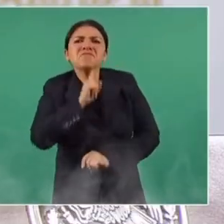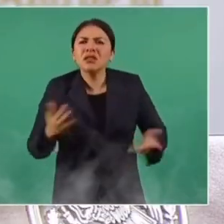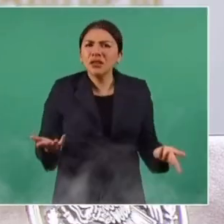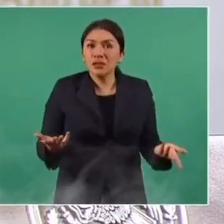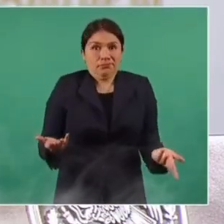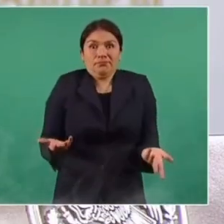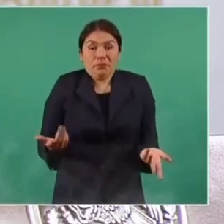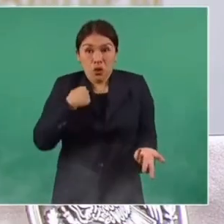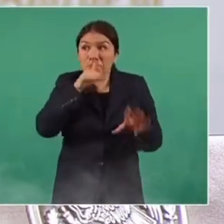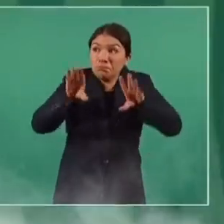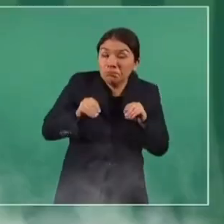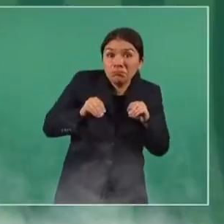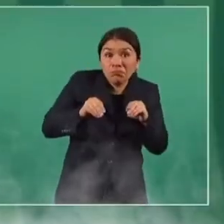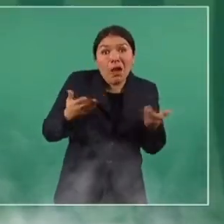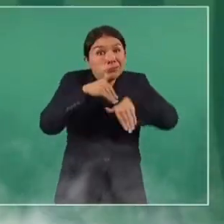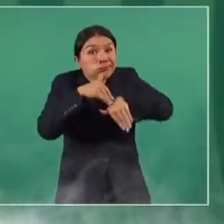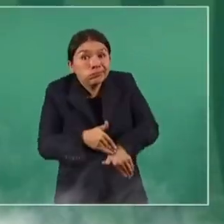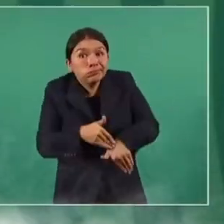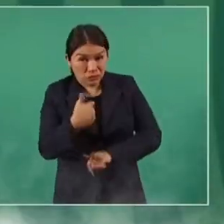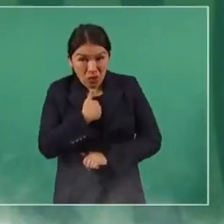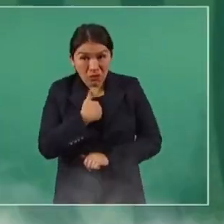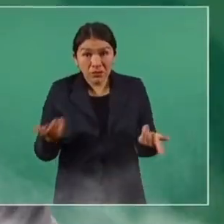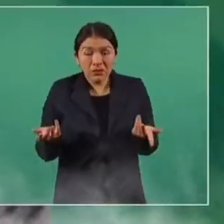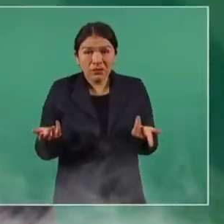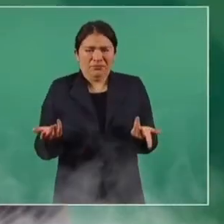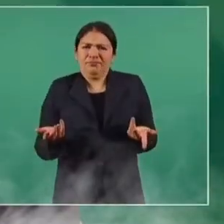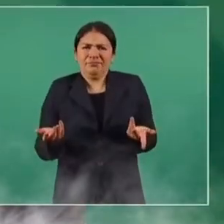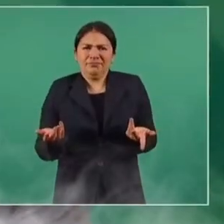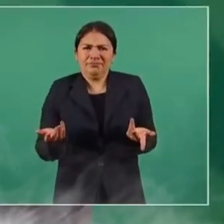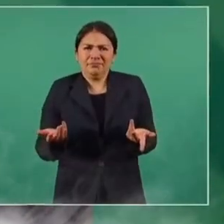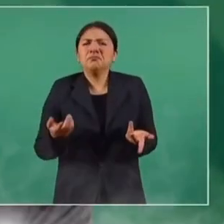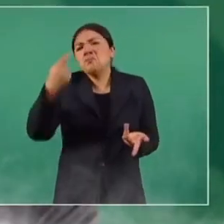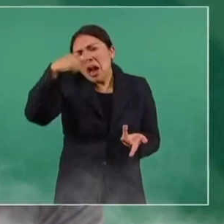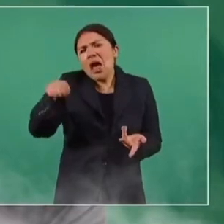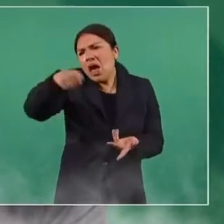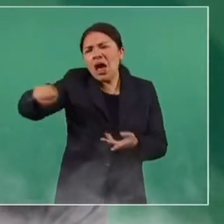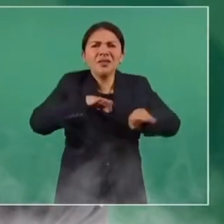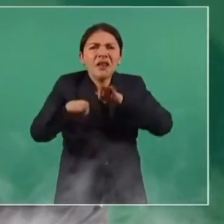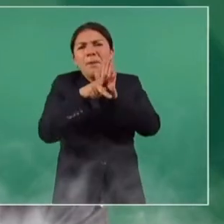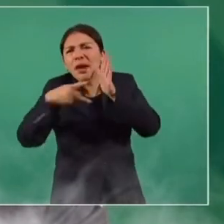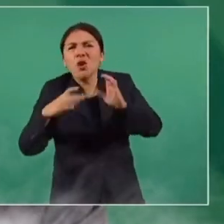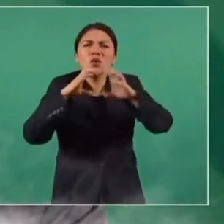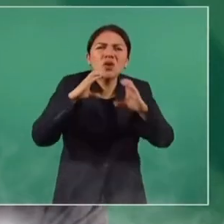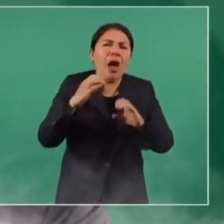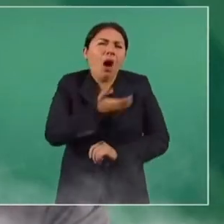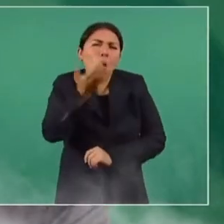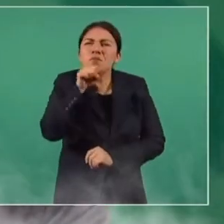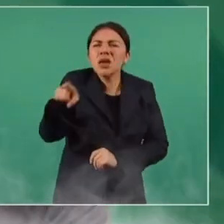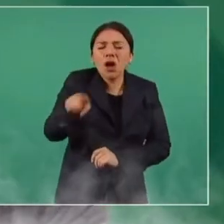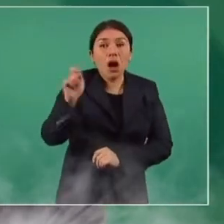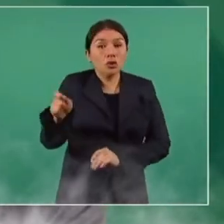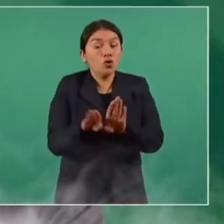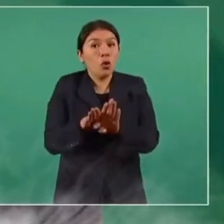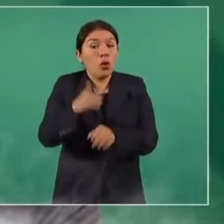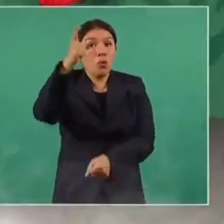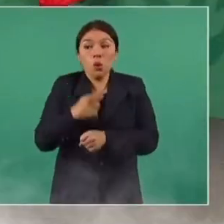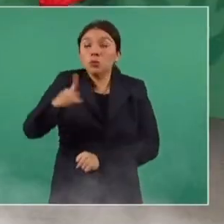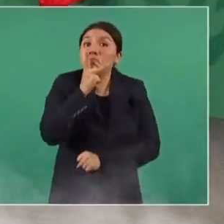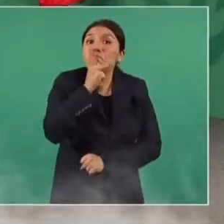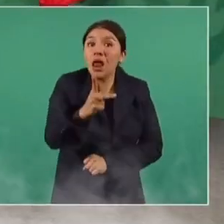¿Nos tenemos que quedar callados? Entonces, los medios de información convencional pontifican,